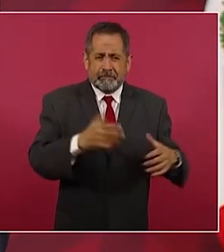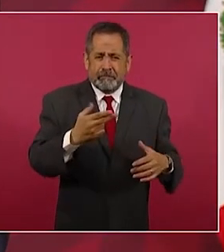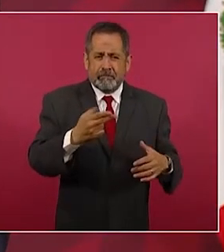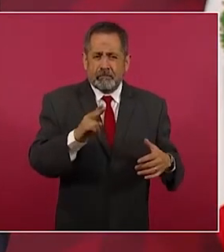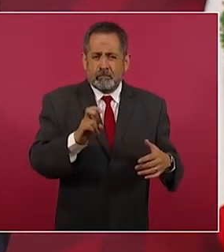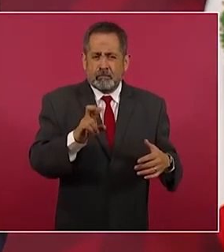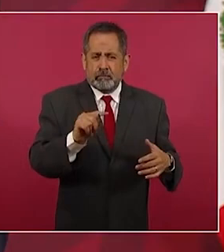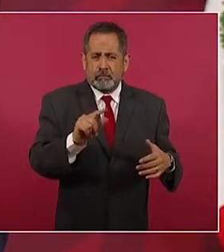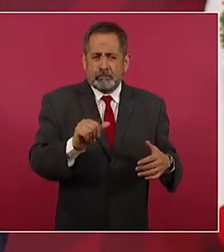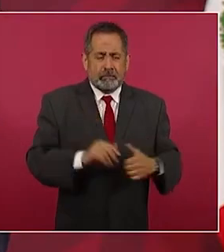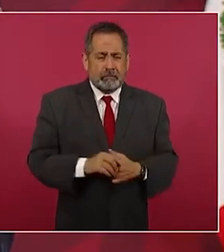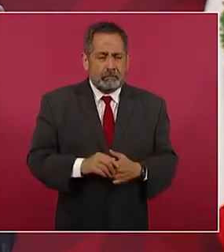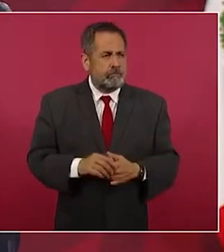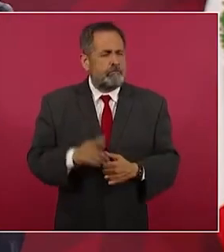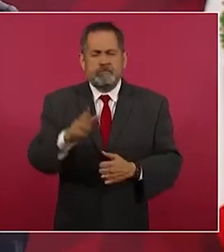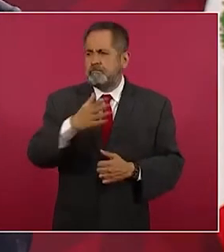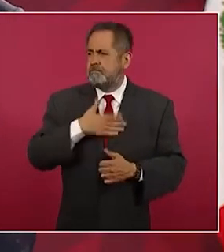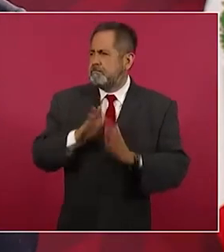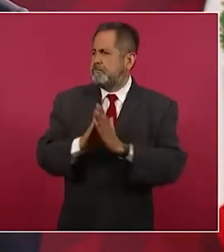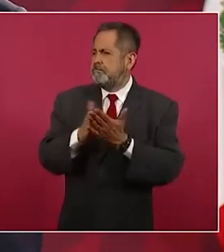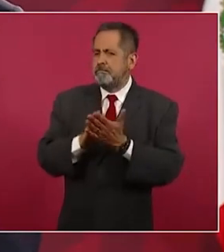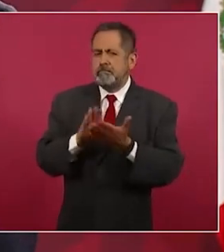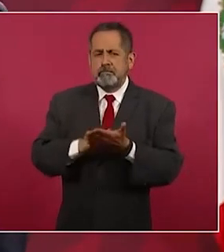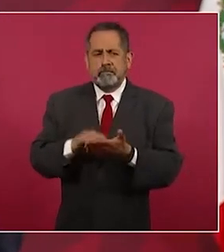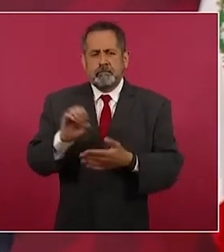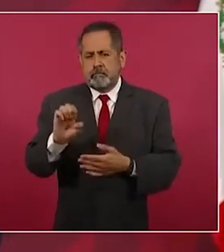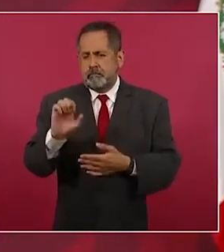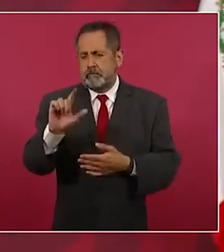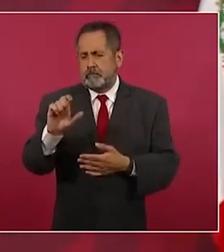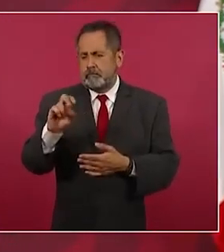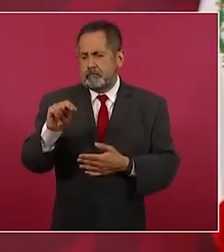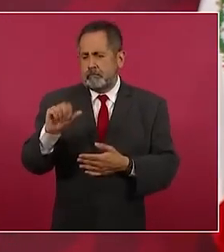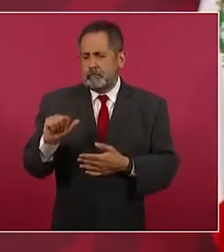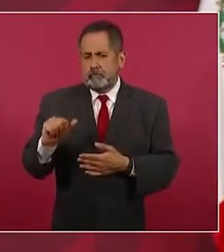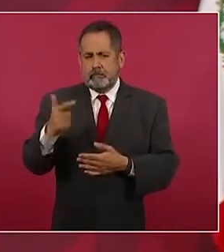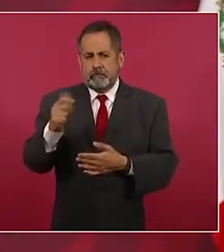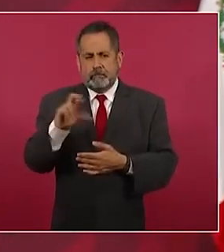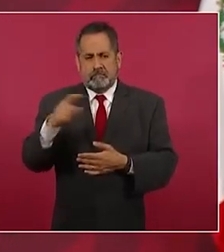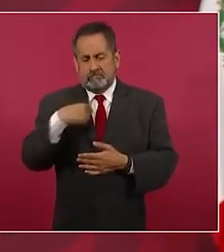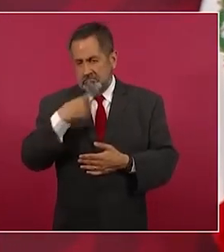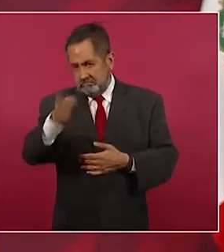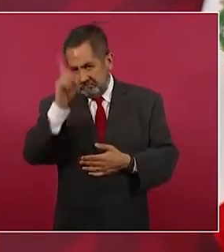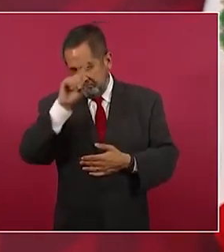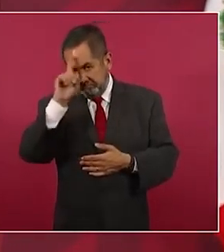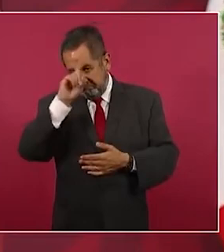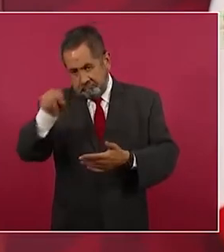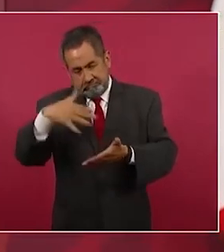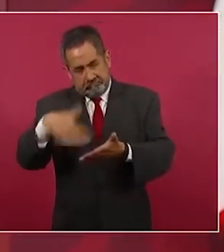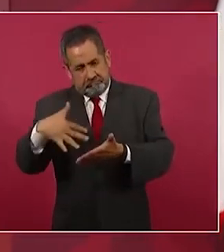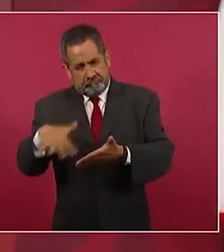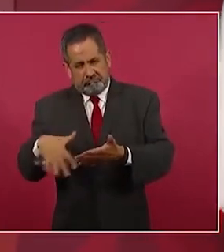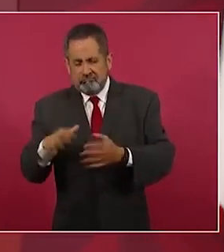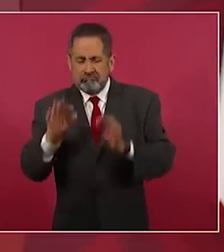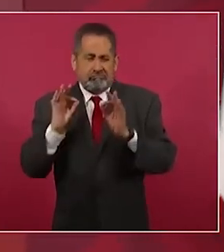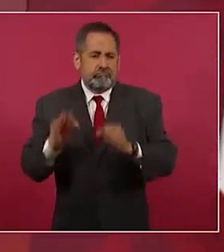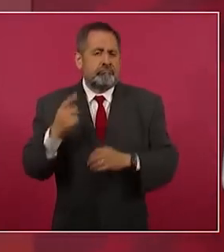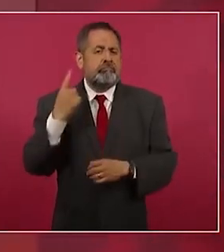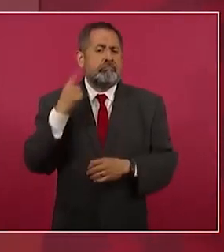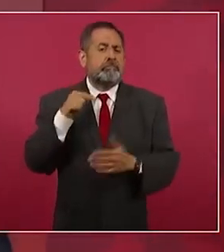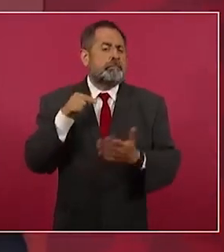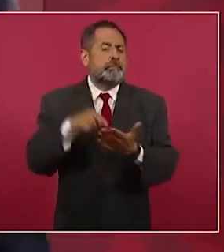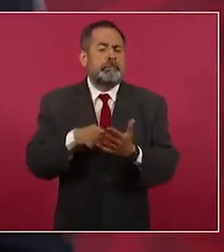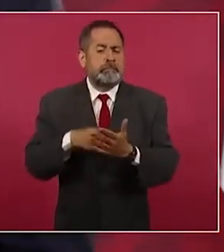Hay un libro de Elena Garro que lo recomiendo para